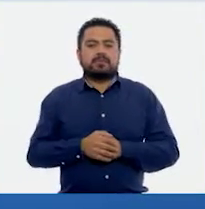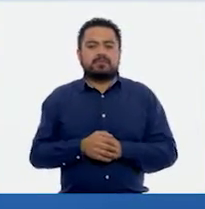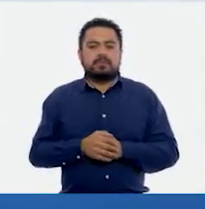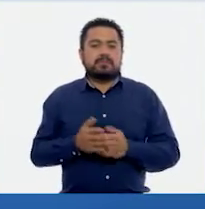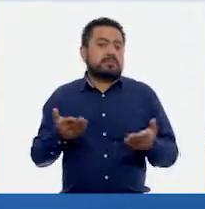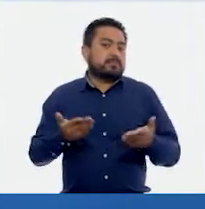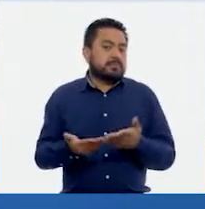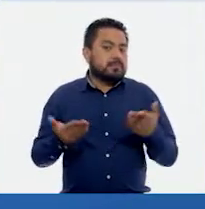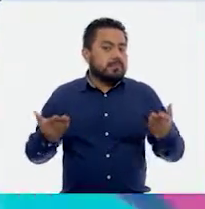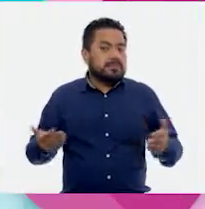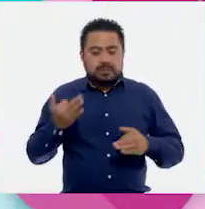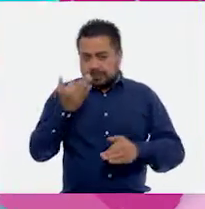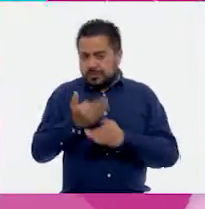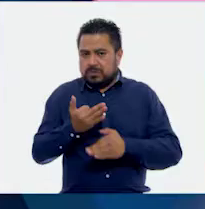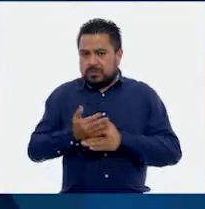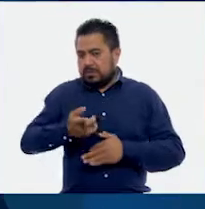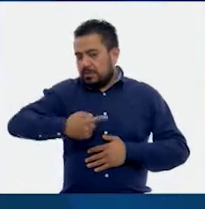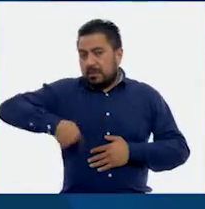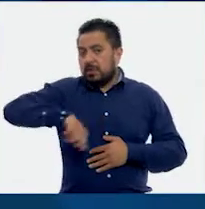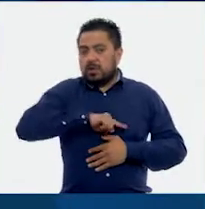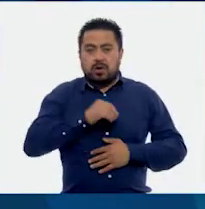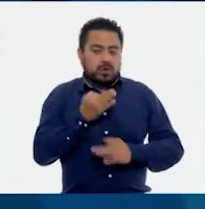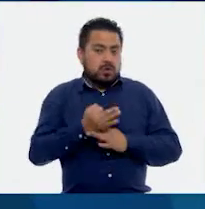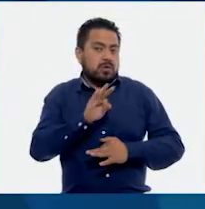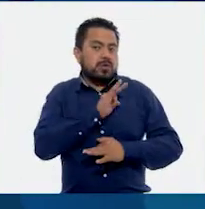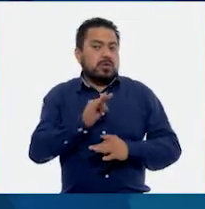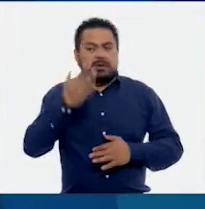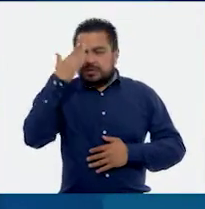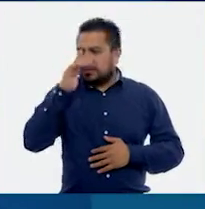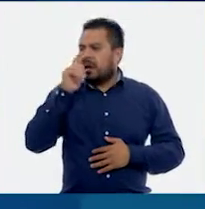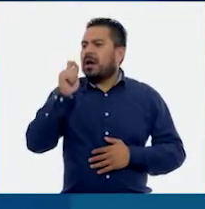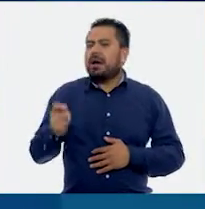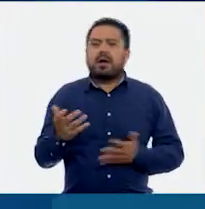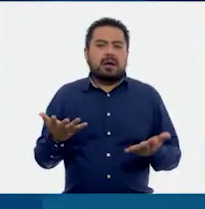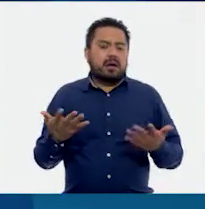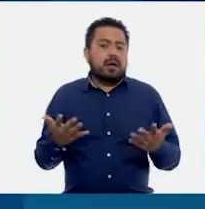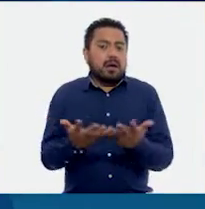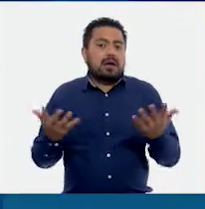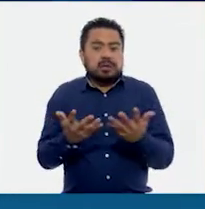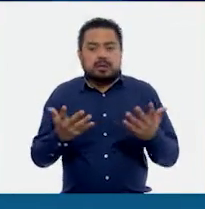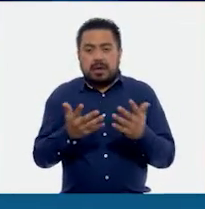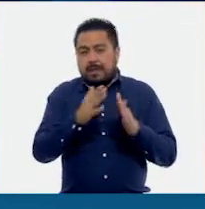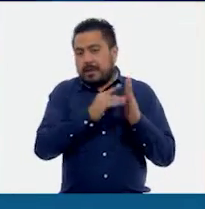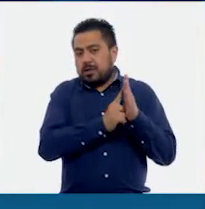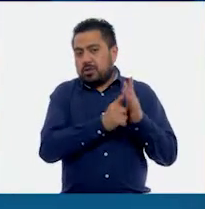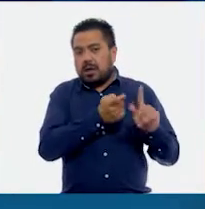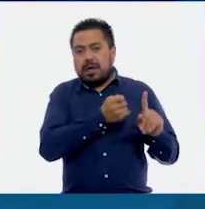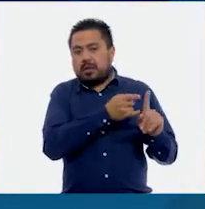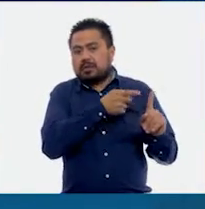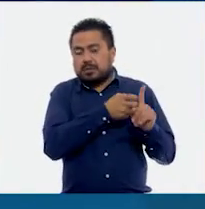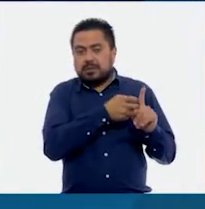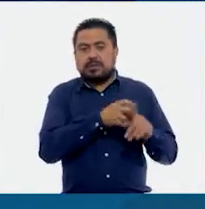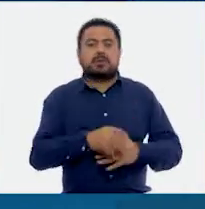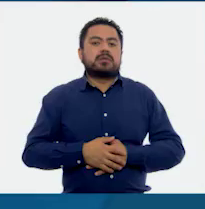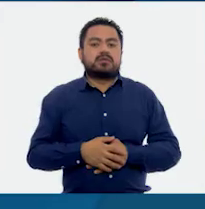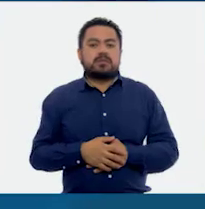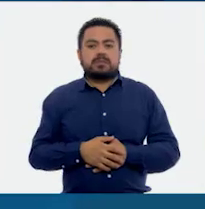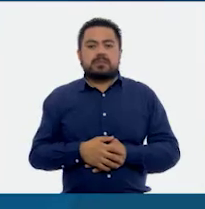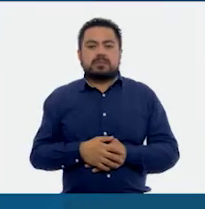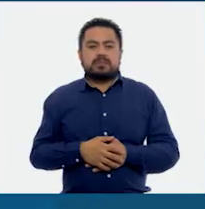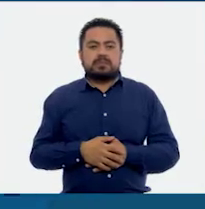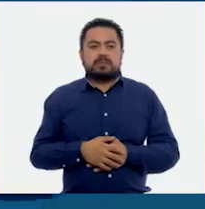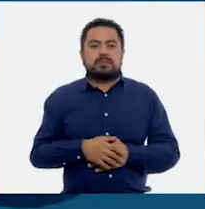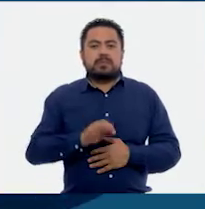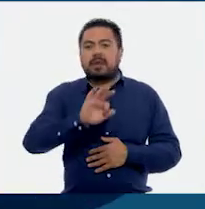Entonces, ahorita nosotros ya podríamos saber, ¿no? Si lo hacemos por este método, que el